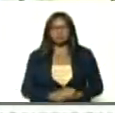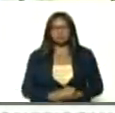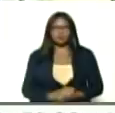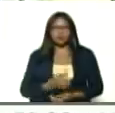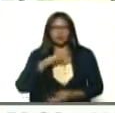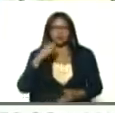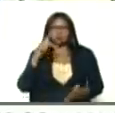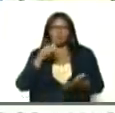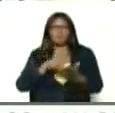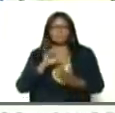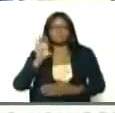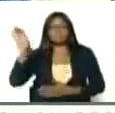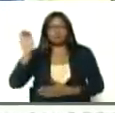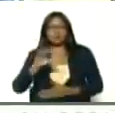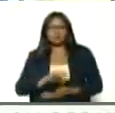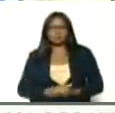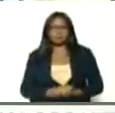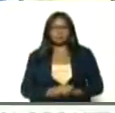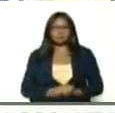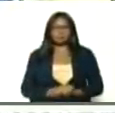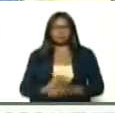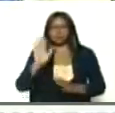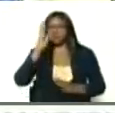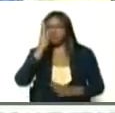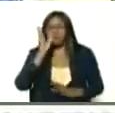nuestro país, sin lugar a duda,